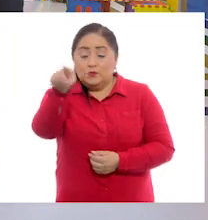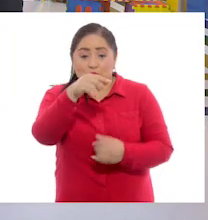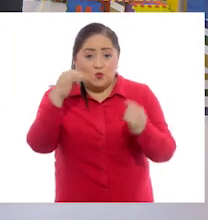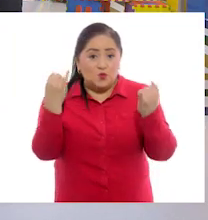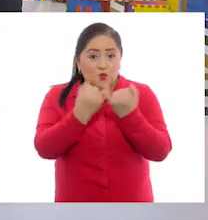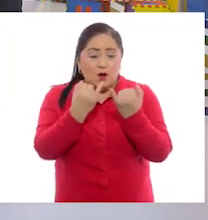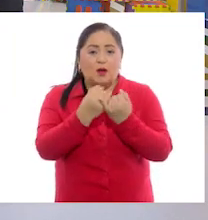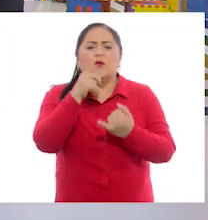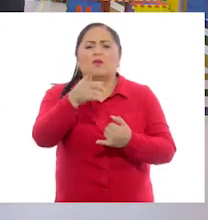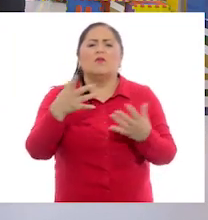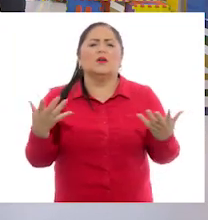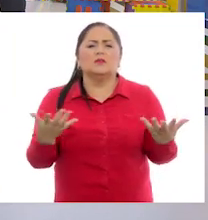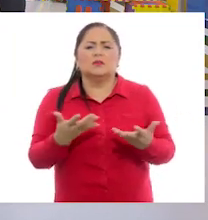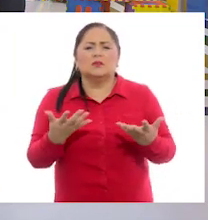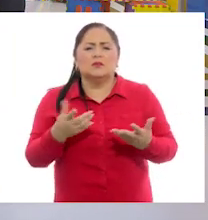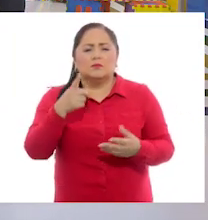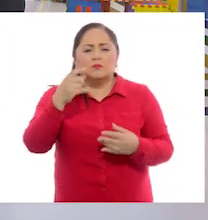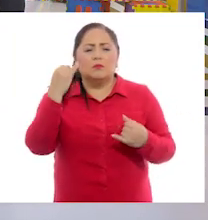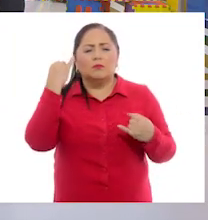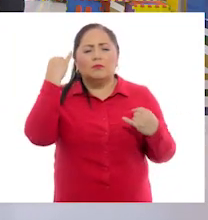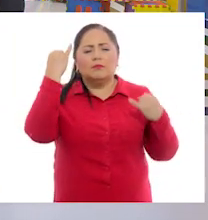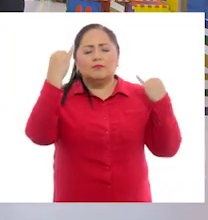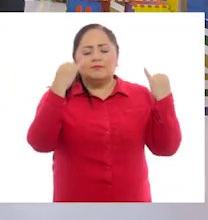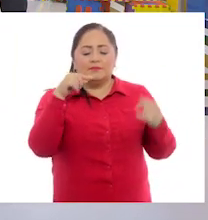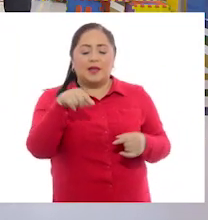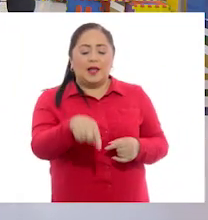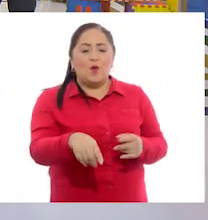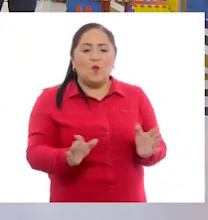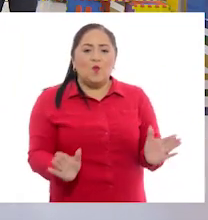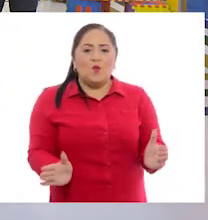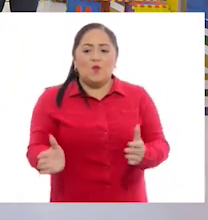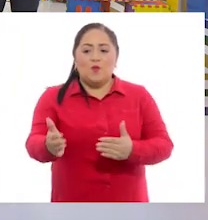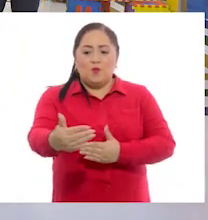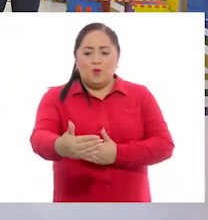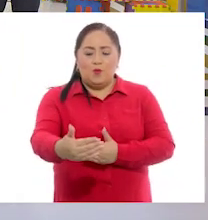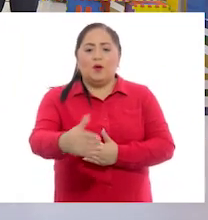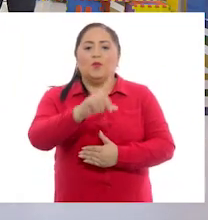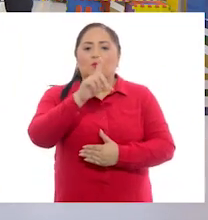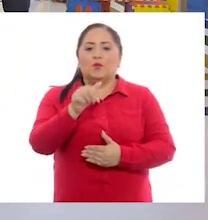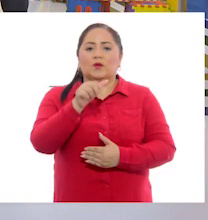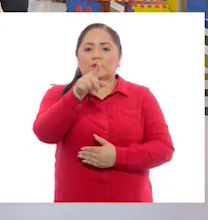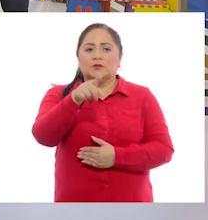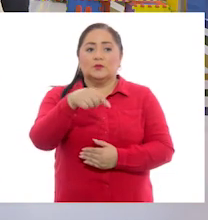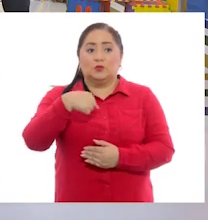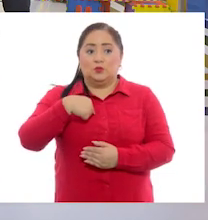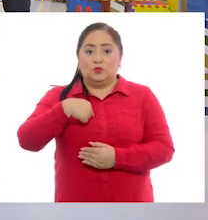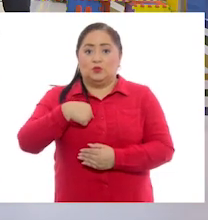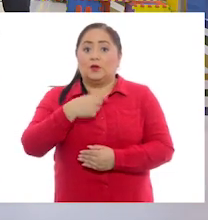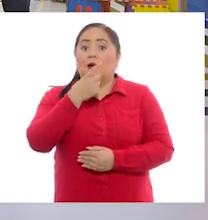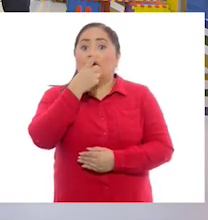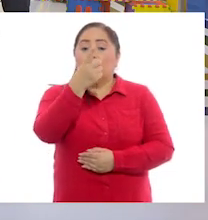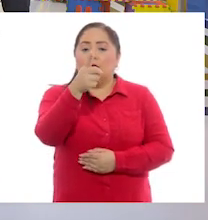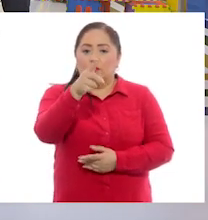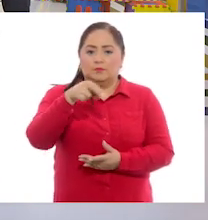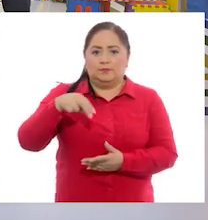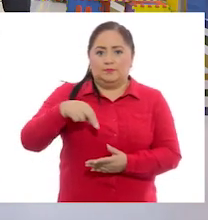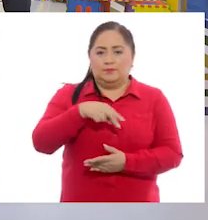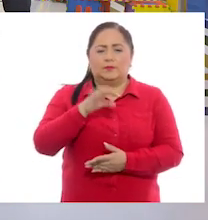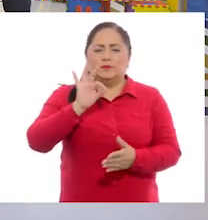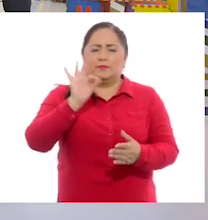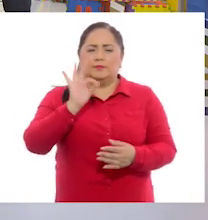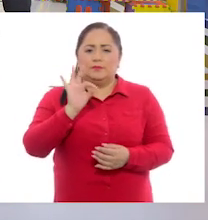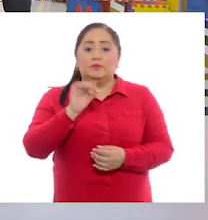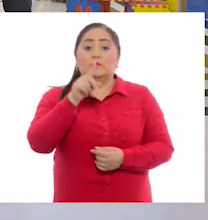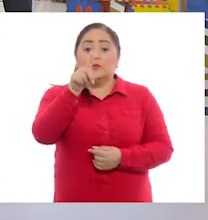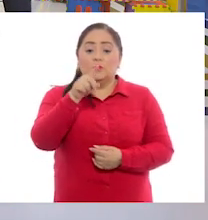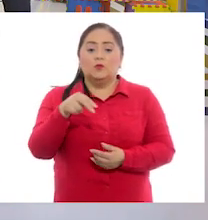casa lo que van a hacer es, se van a imaginar que hay un cubo ahí y van a moverse conforme yo vaya diciendo. Si yo les dijera,